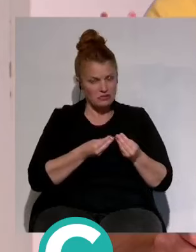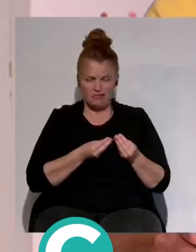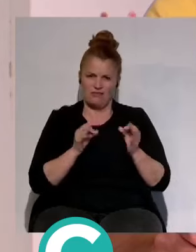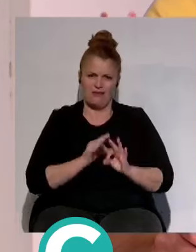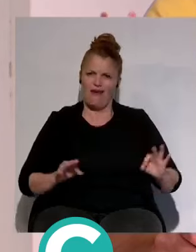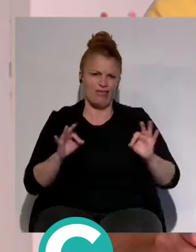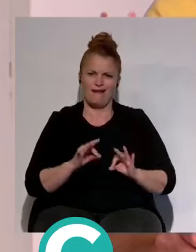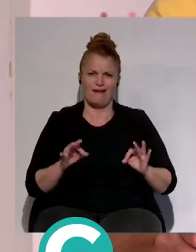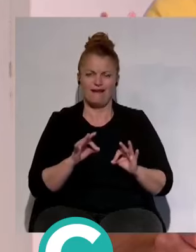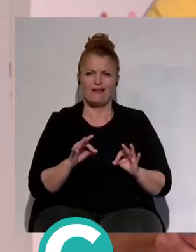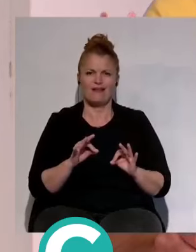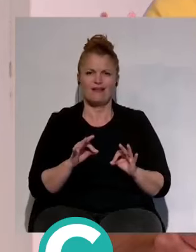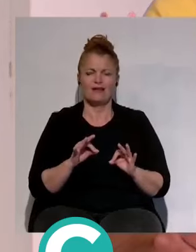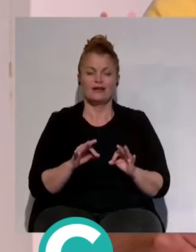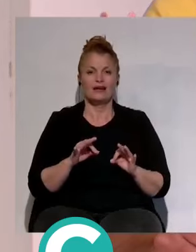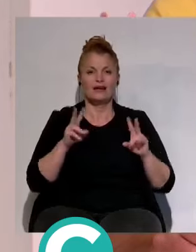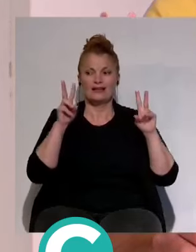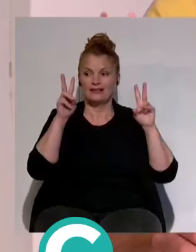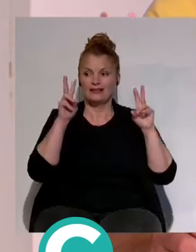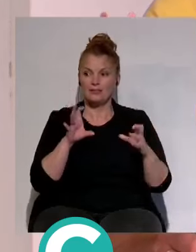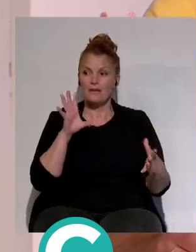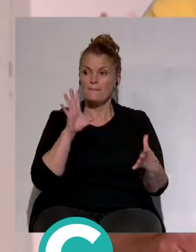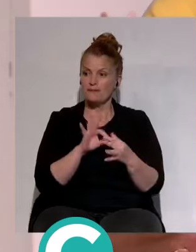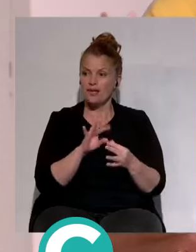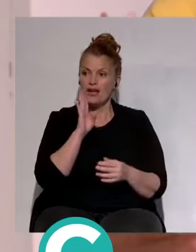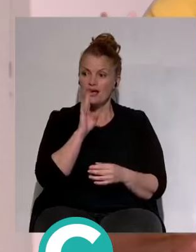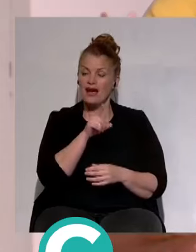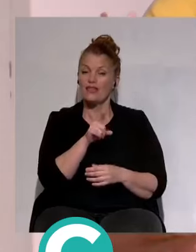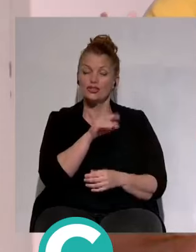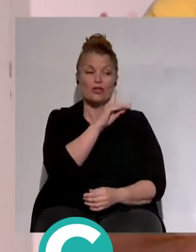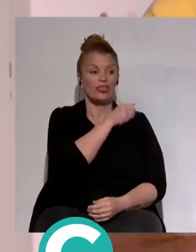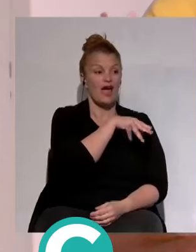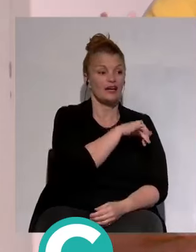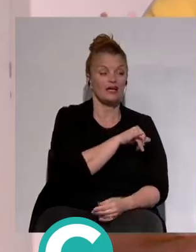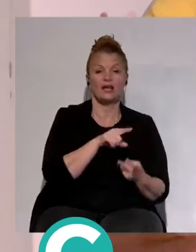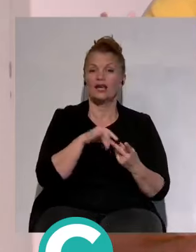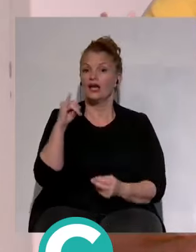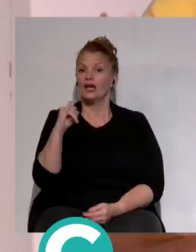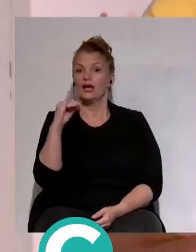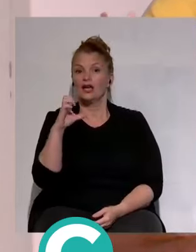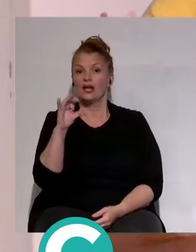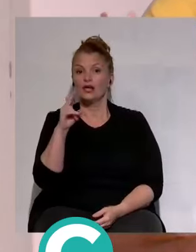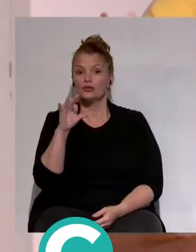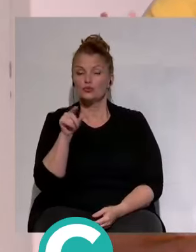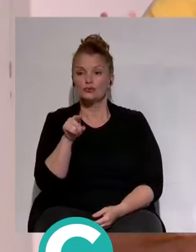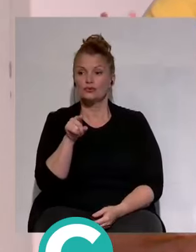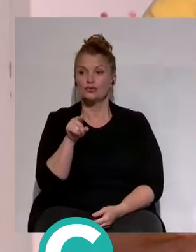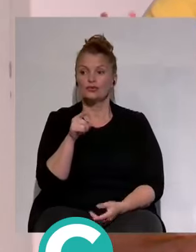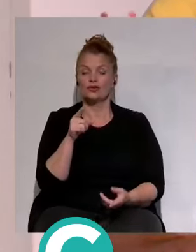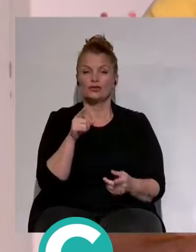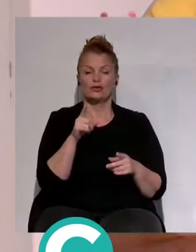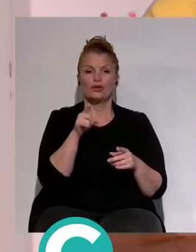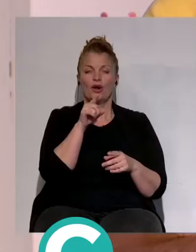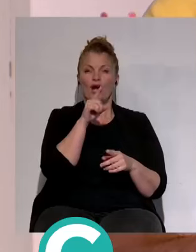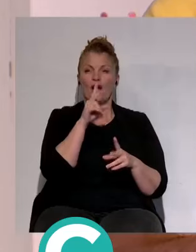respecto de lo que ha dicho Dani y Jesús de la Roda de prensa de Manolo